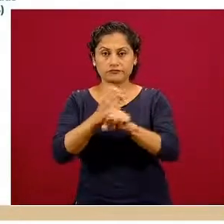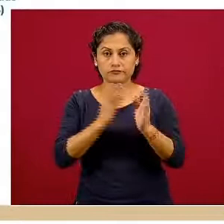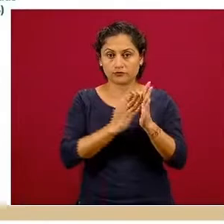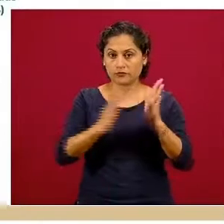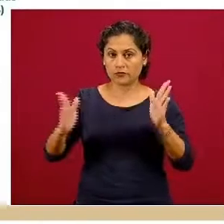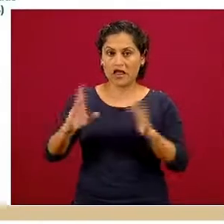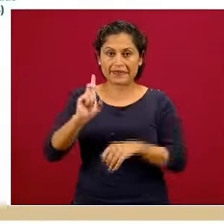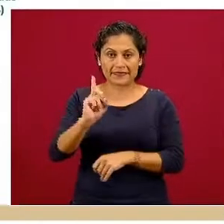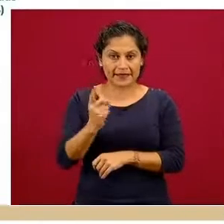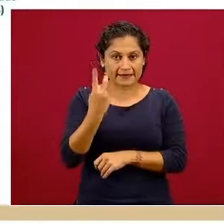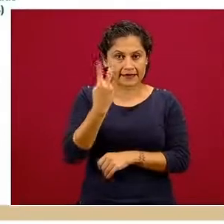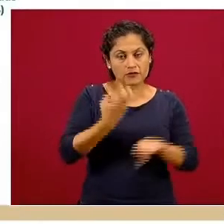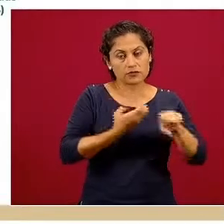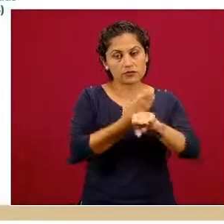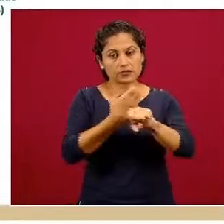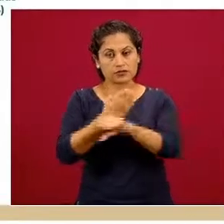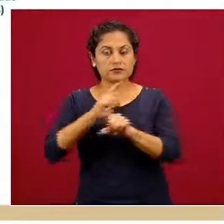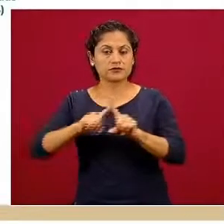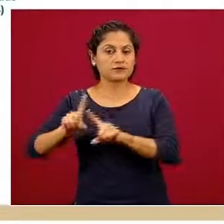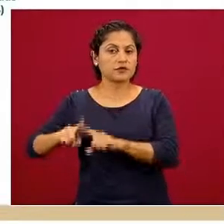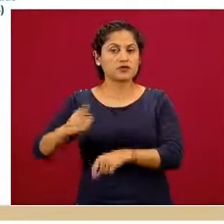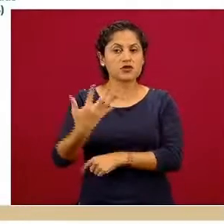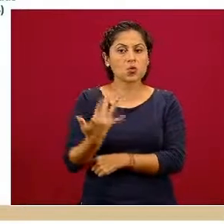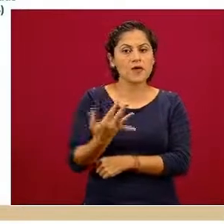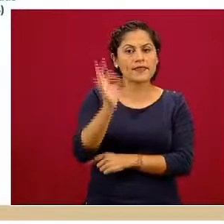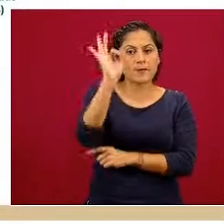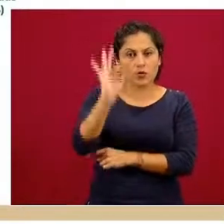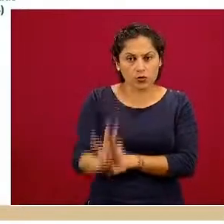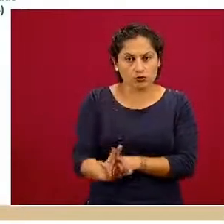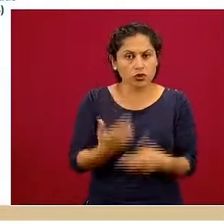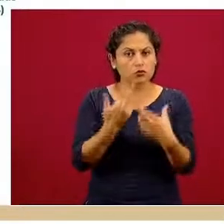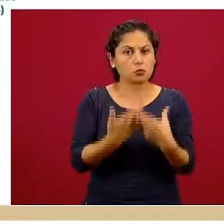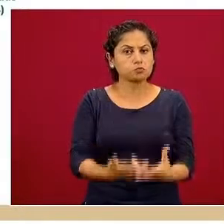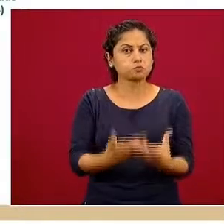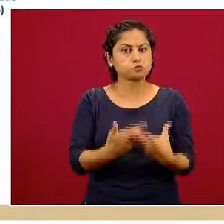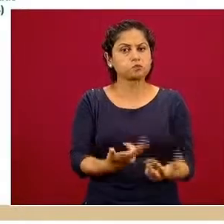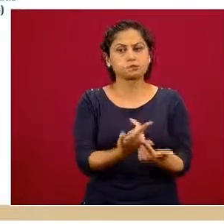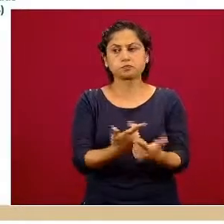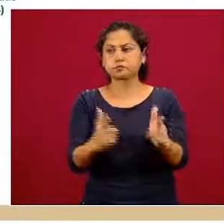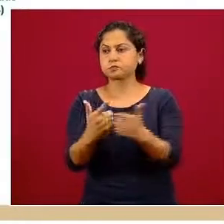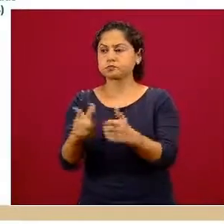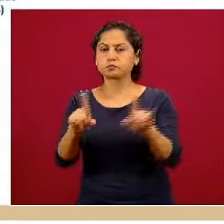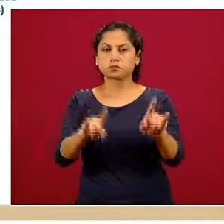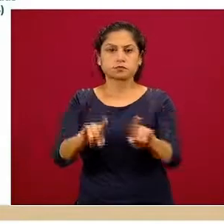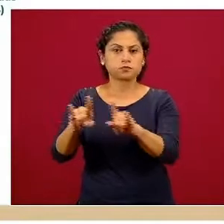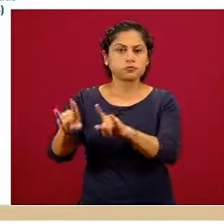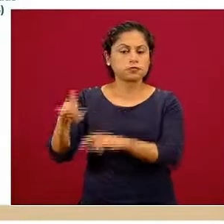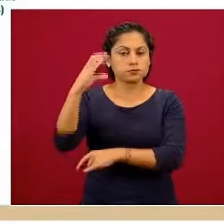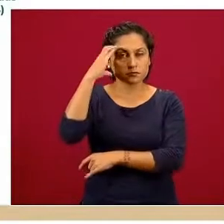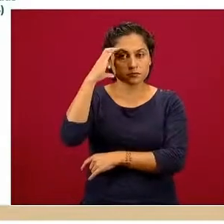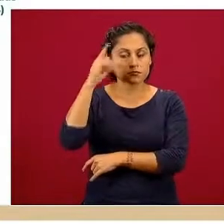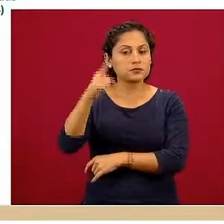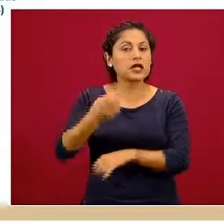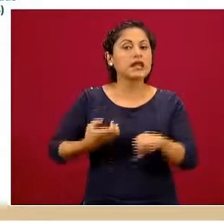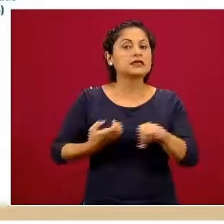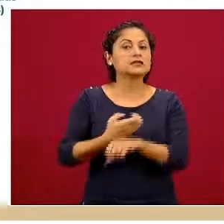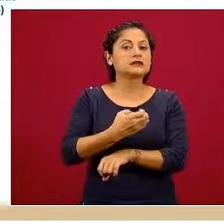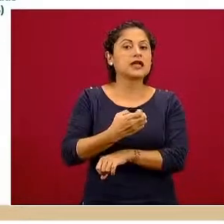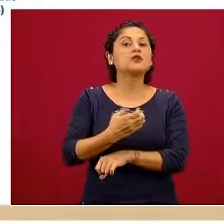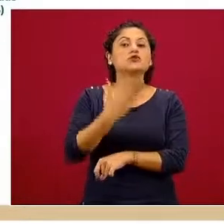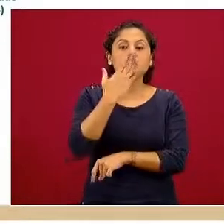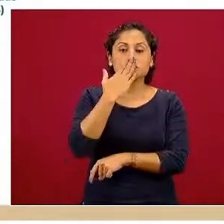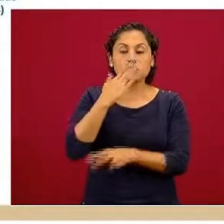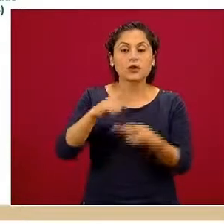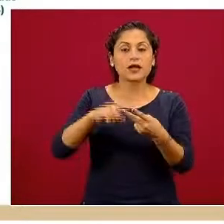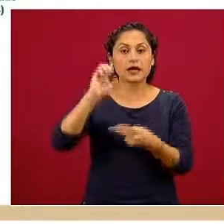32% por encima del 50% de disponibilidad. Y destacamos Sonora, Campeche y